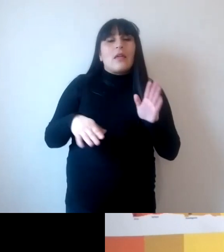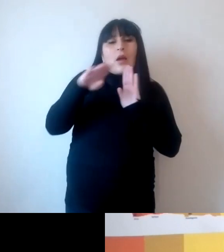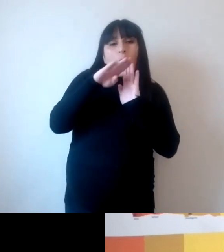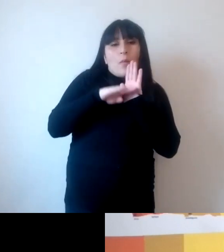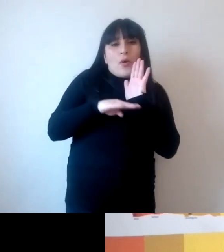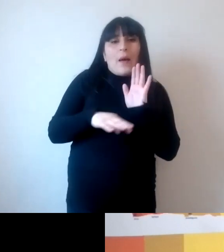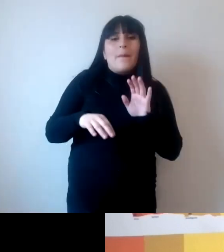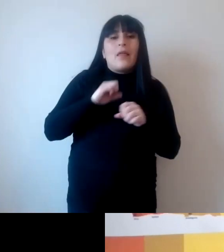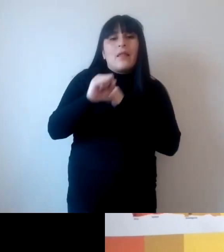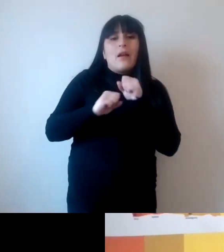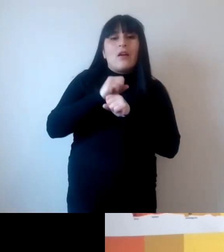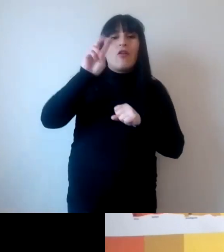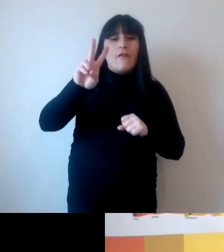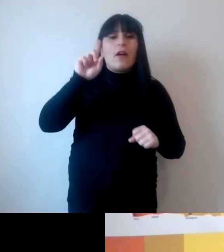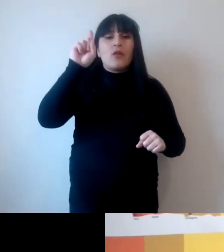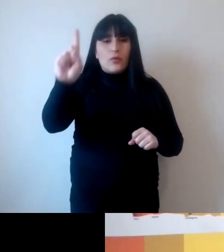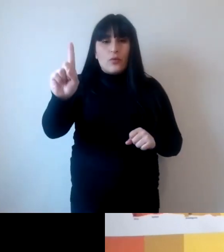lo que no tengo claro es que